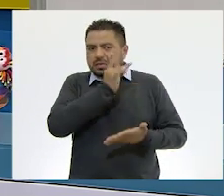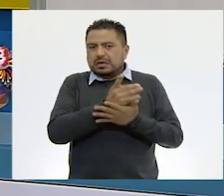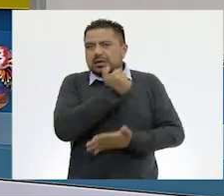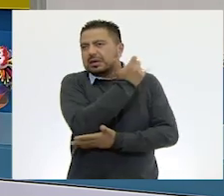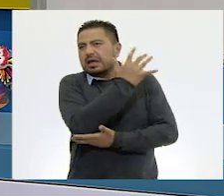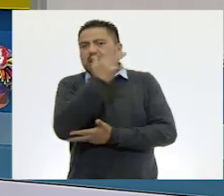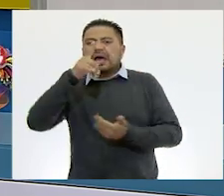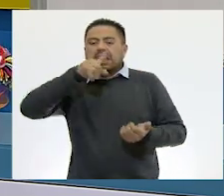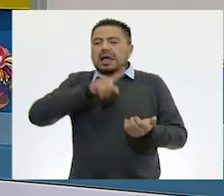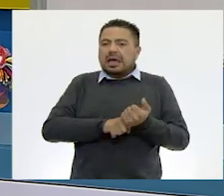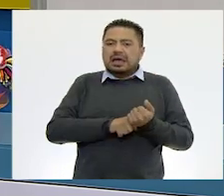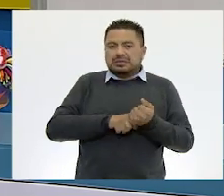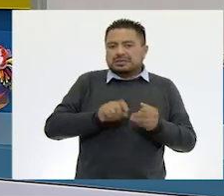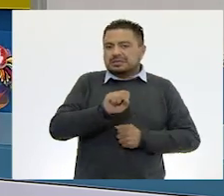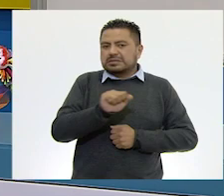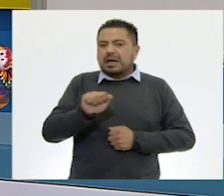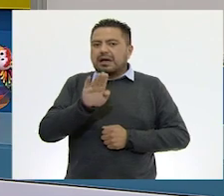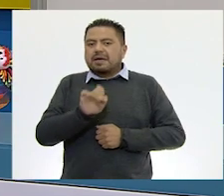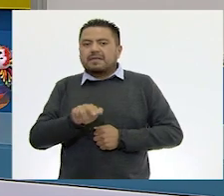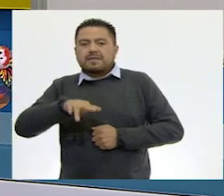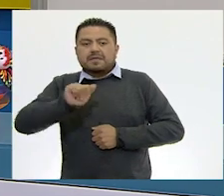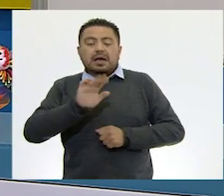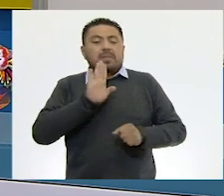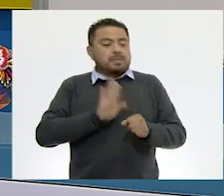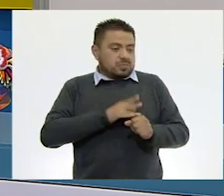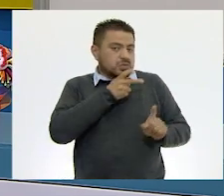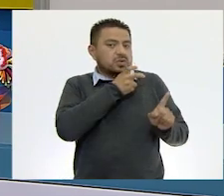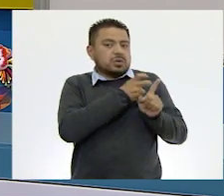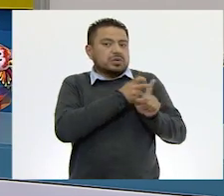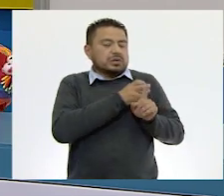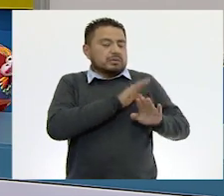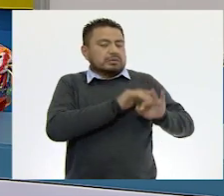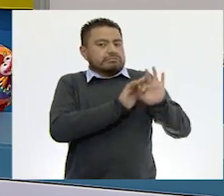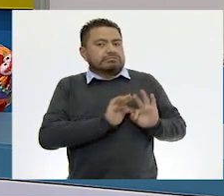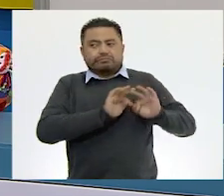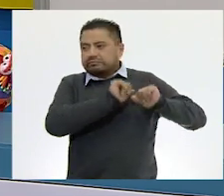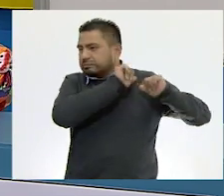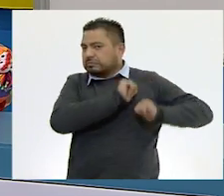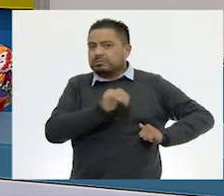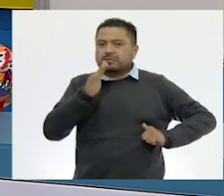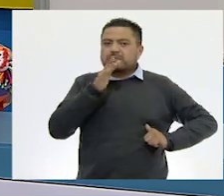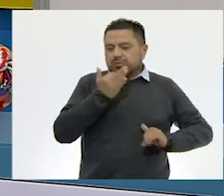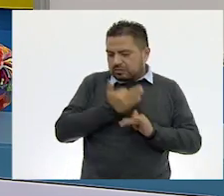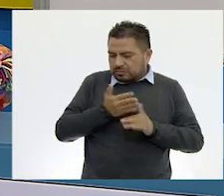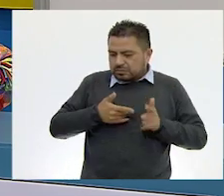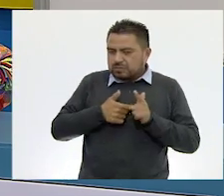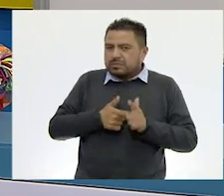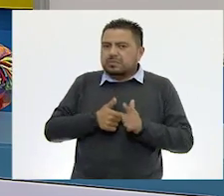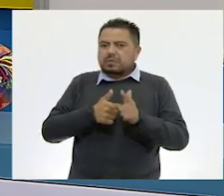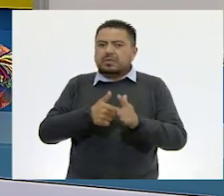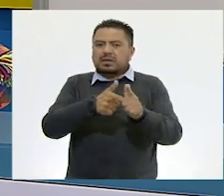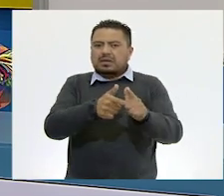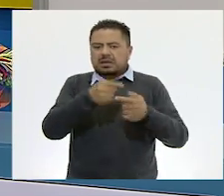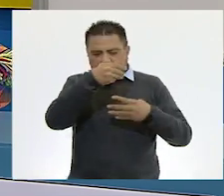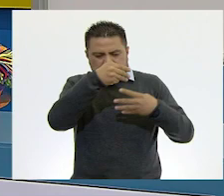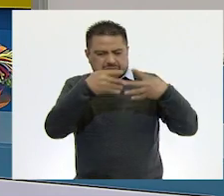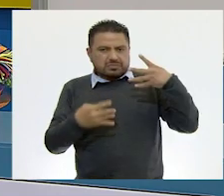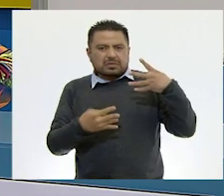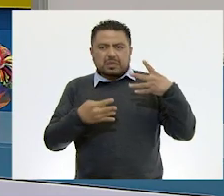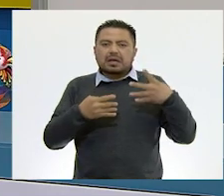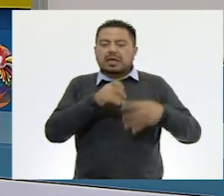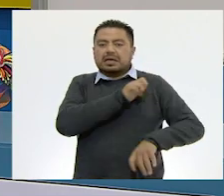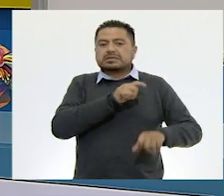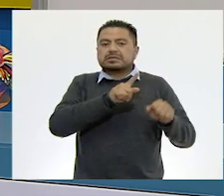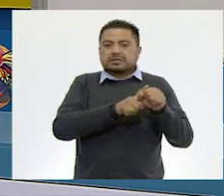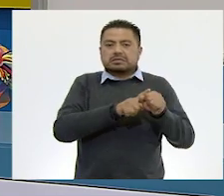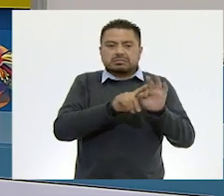tropicales, en sabanas y praderas. Por eso es endémica. Vamos a continuar con el resto de las características de las